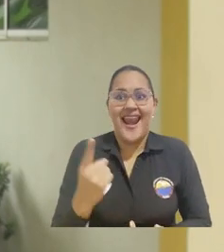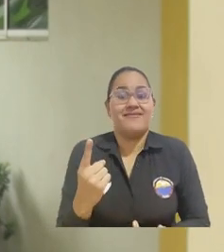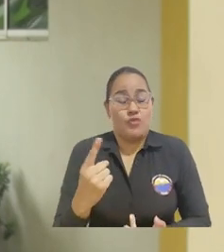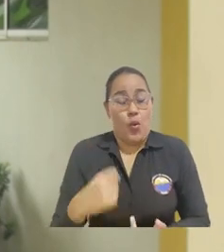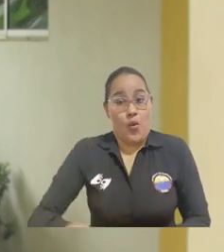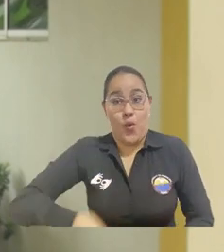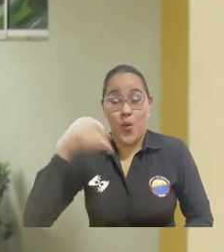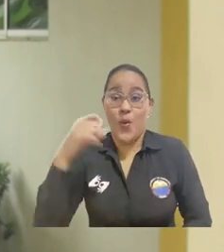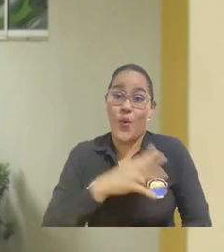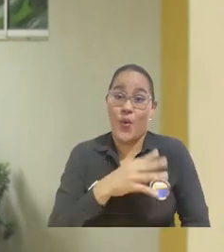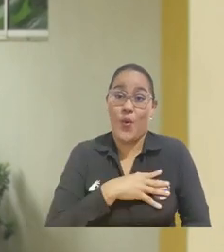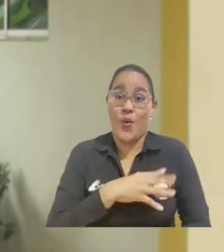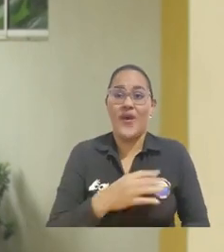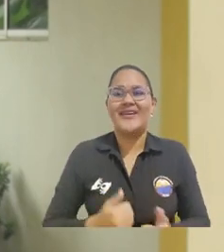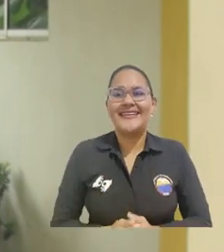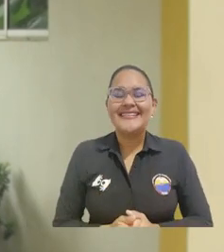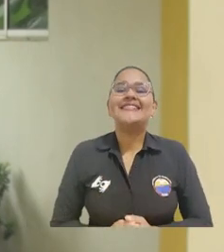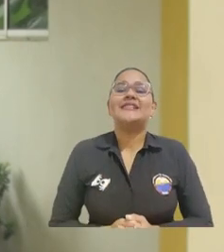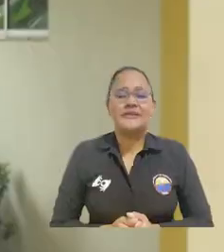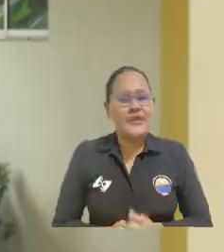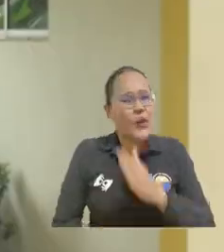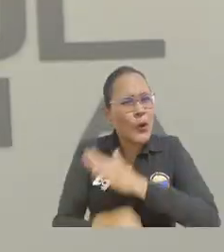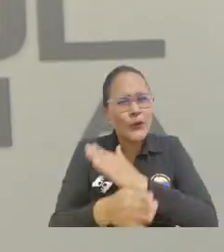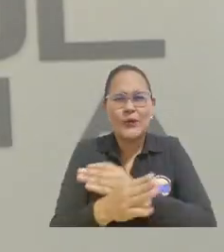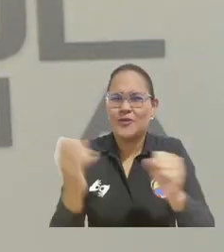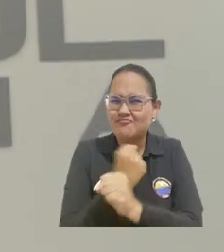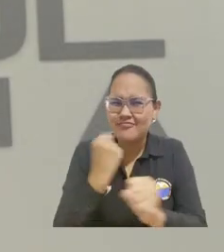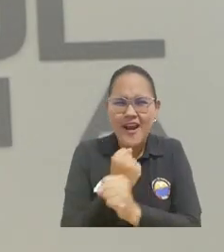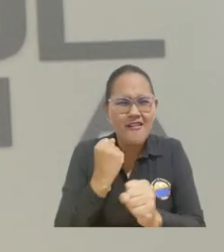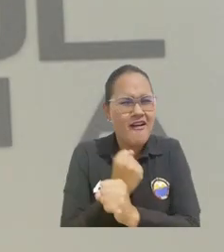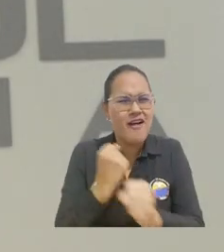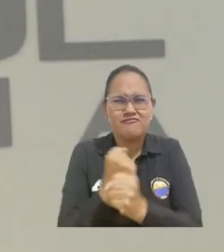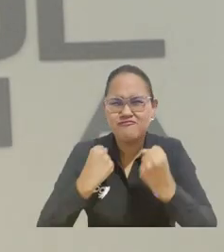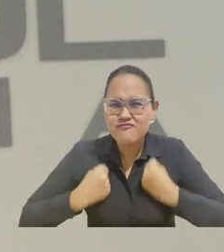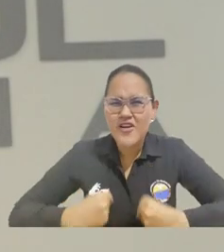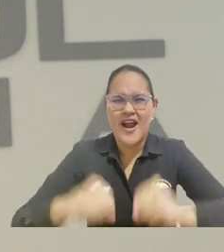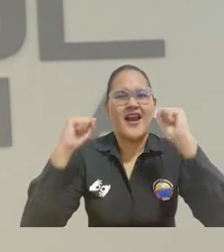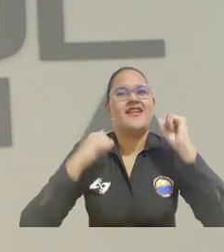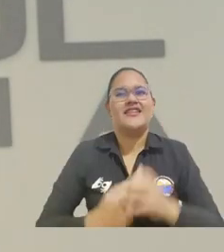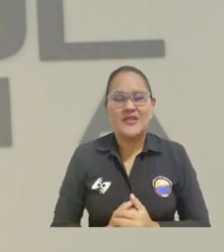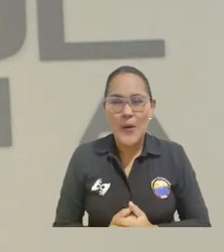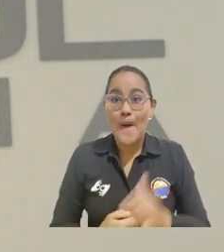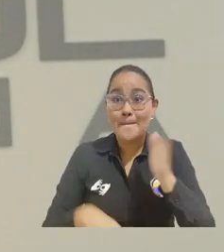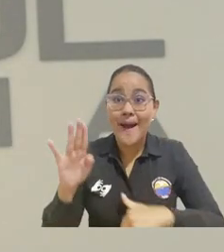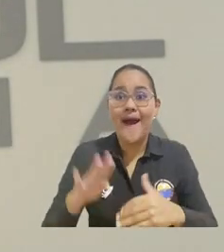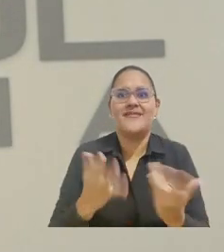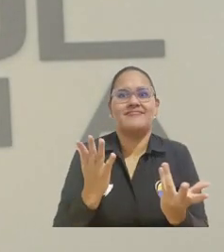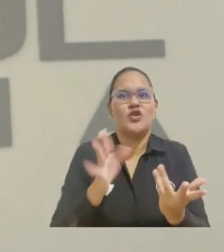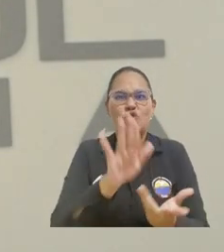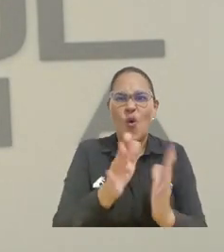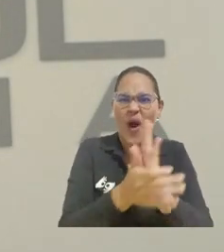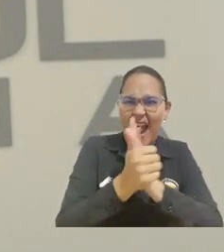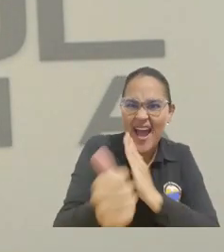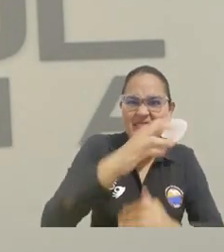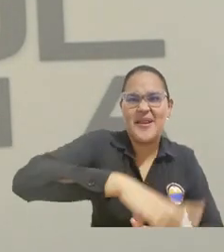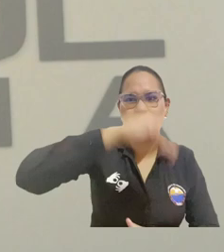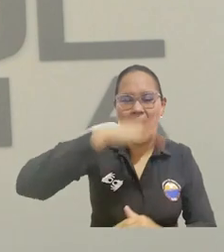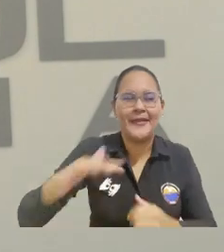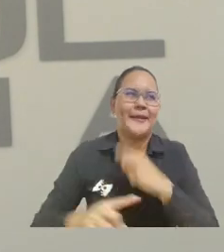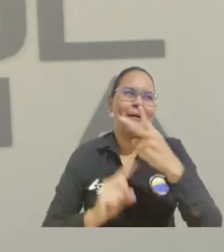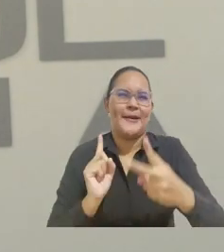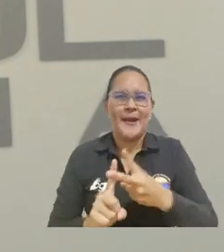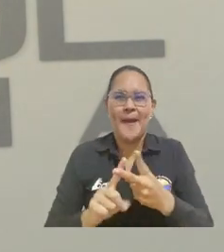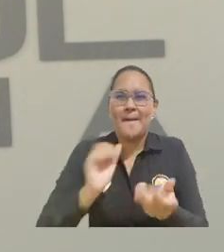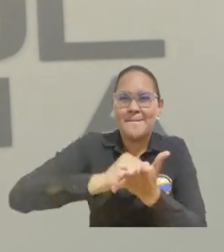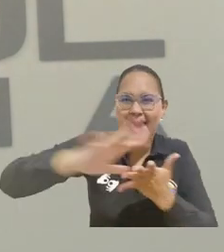de satisfacción y de orgullo. A seguir trabajando de manera desfosada como lo han venido haciendo, con grandes programas